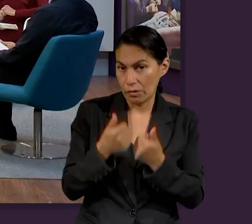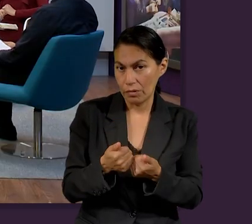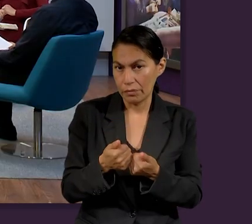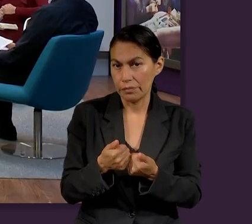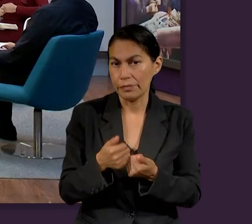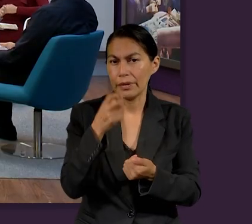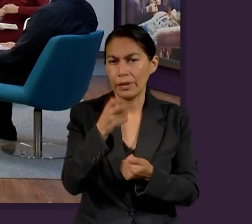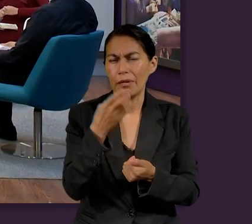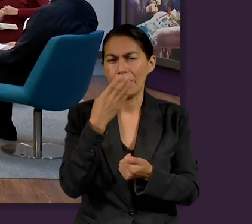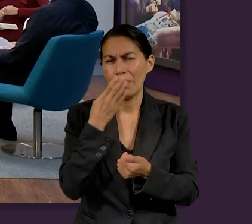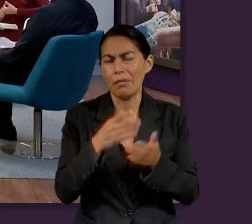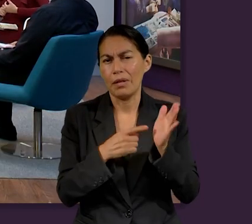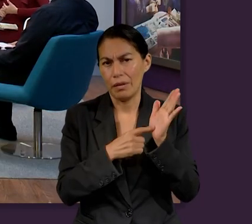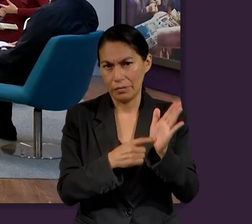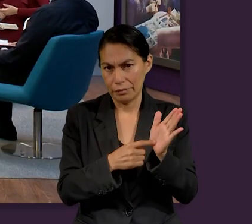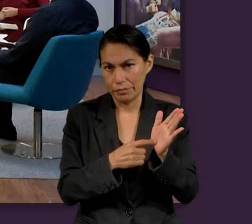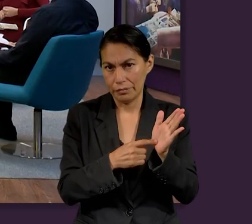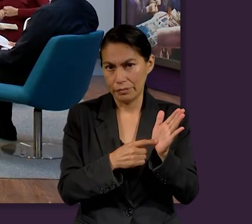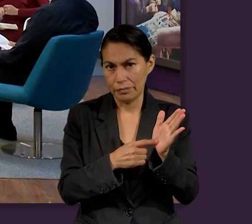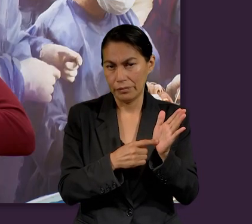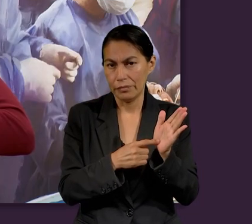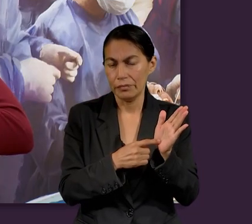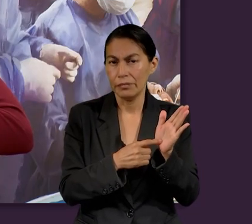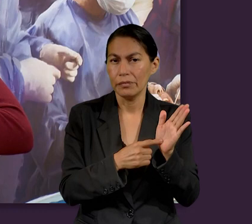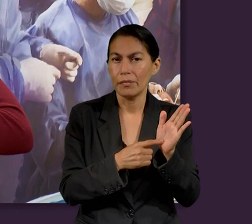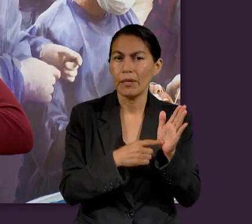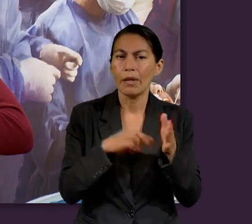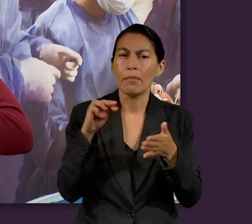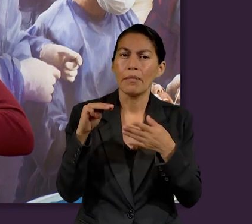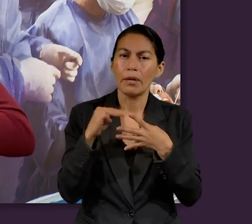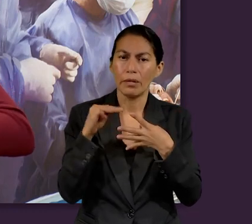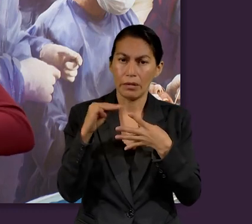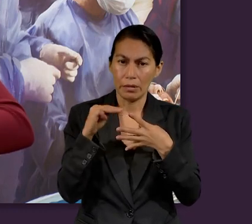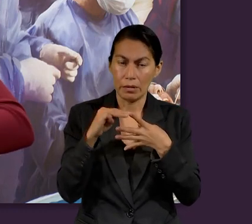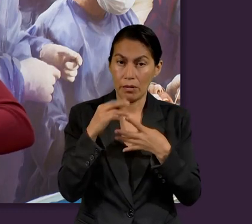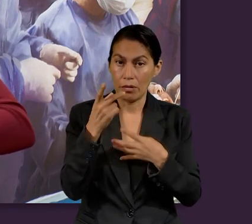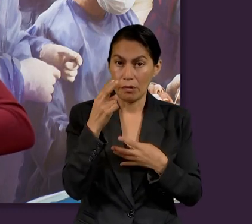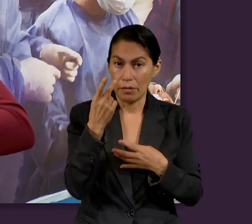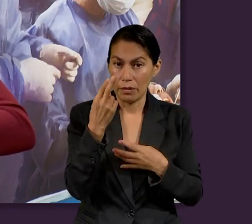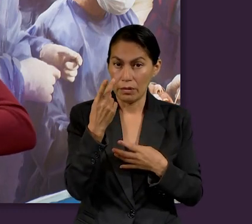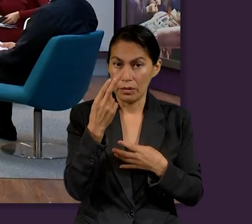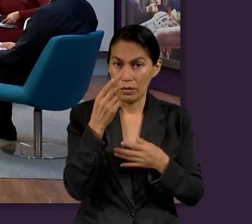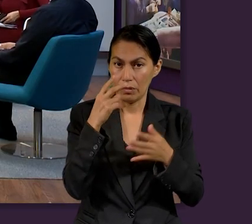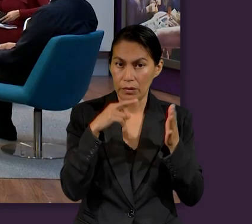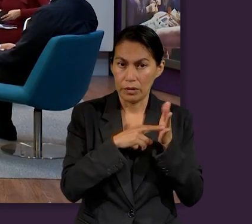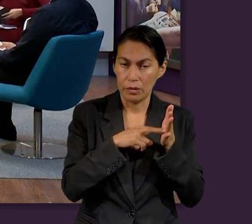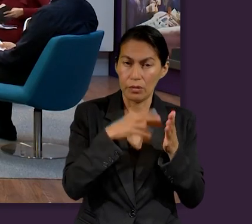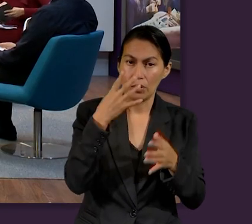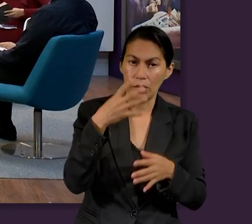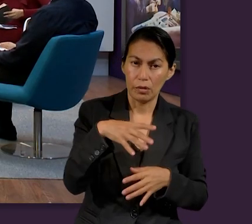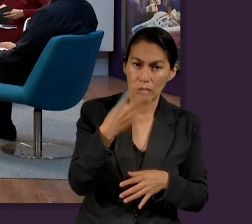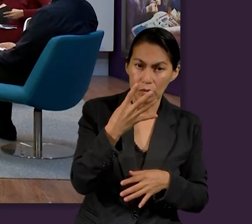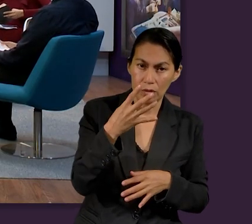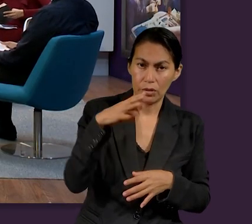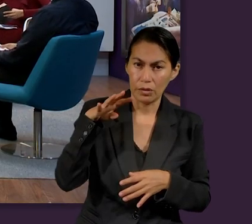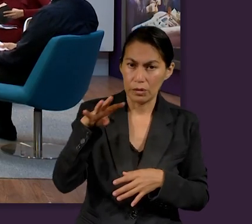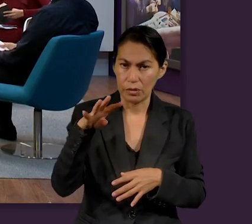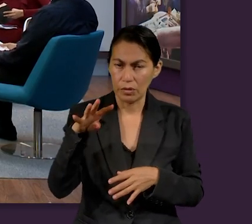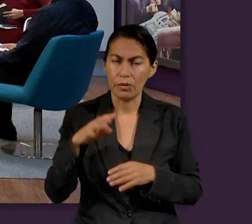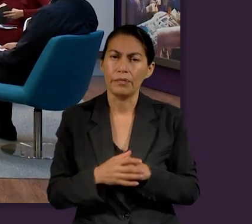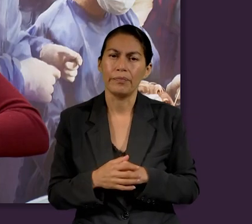explicando aquí. Así que los invito a que busquen con nosotros este Mateo 25, 14 al 19.